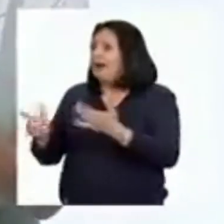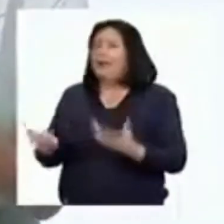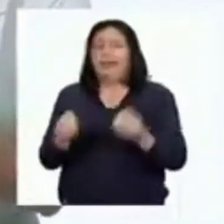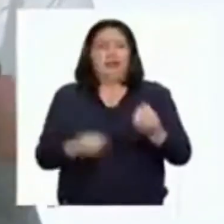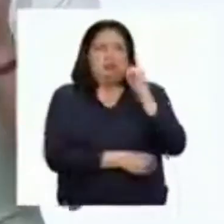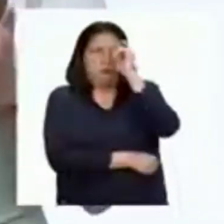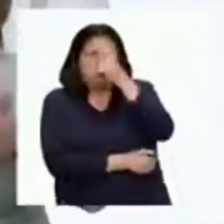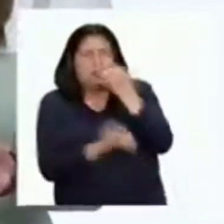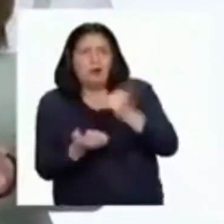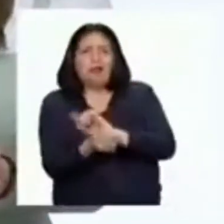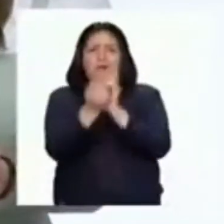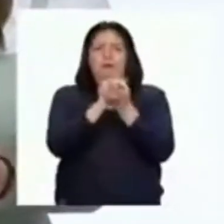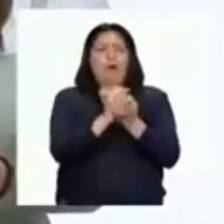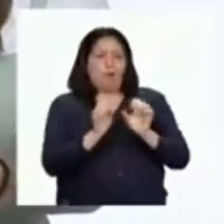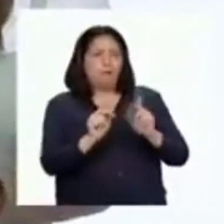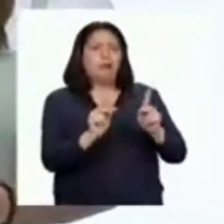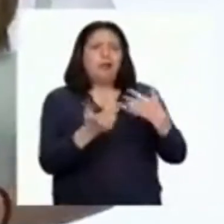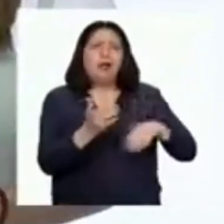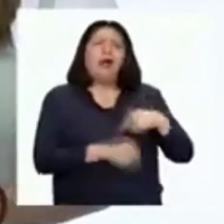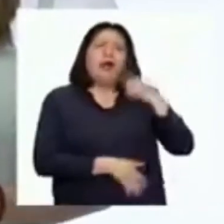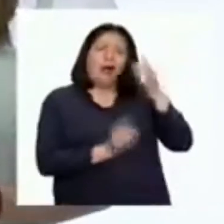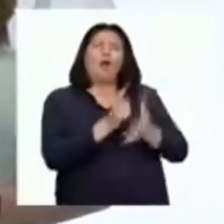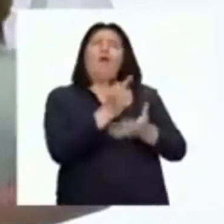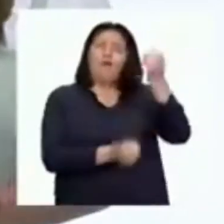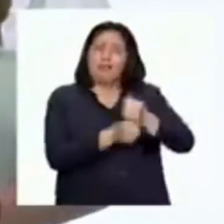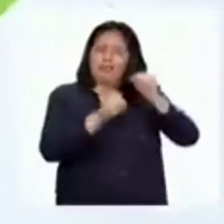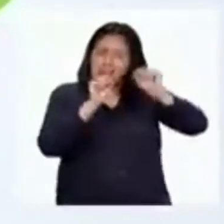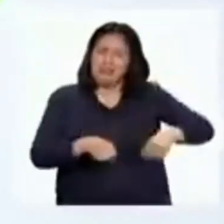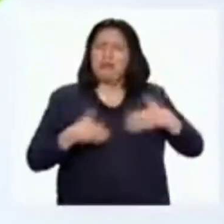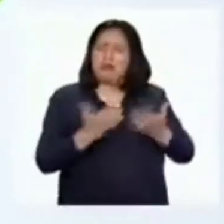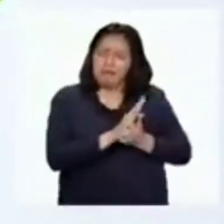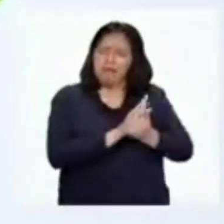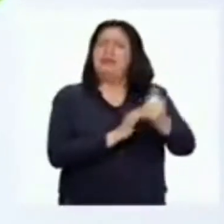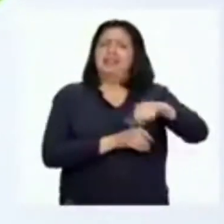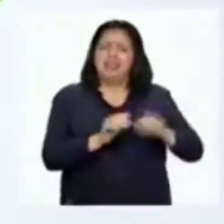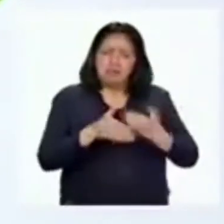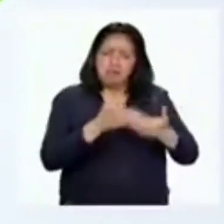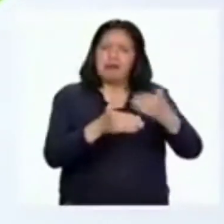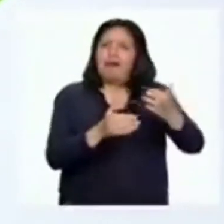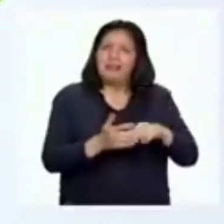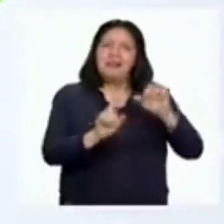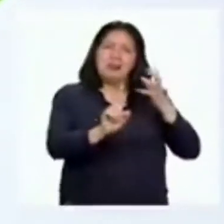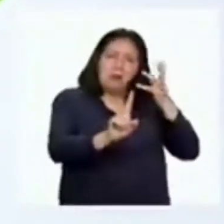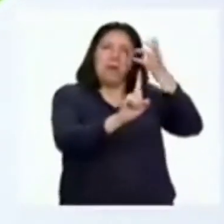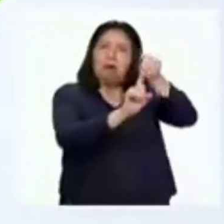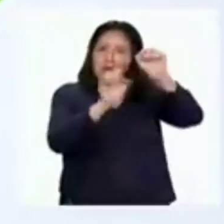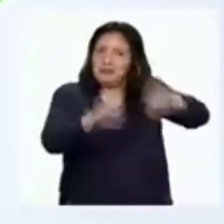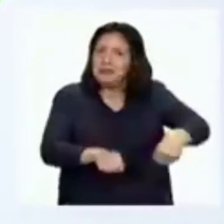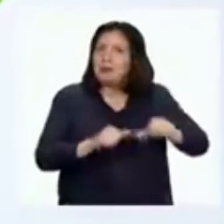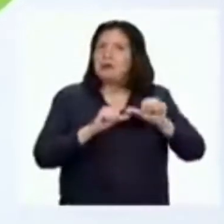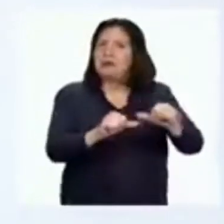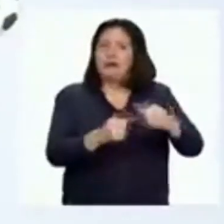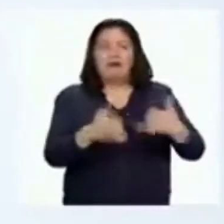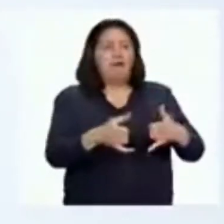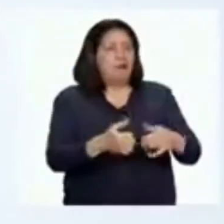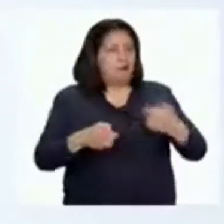oportunidad. Confió en sus capacidades y siguió adelante. Logró su meta de continuar con el fútbol, ya no con